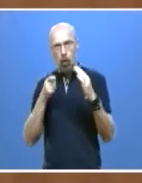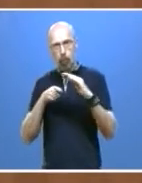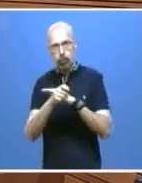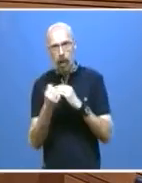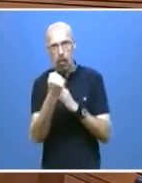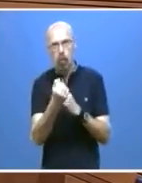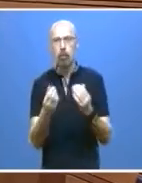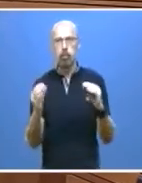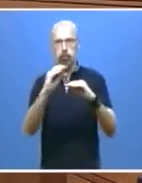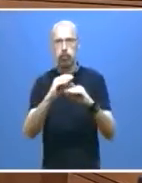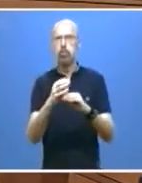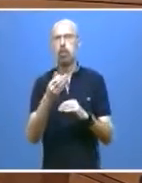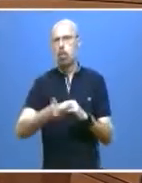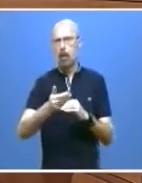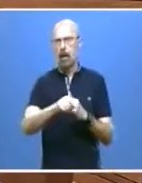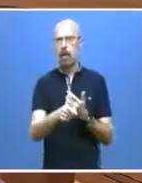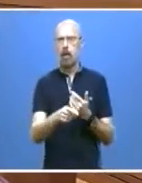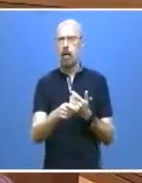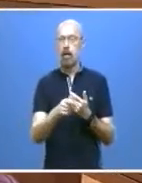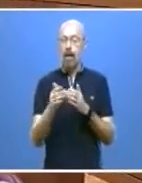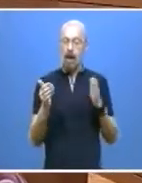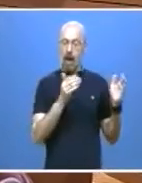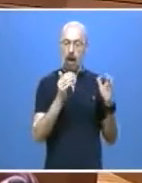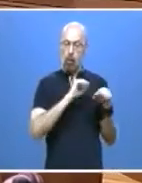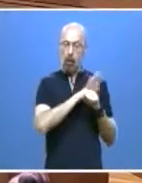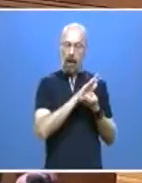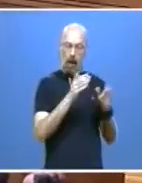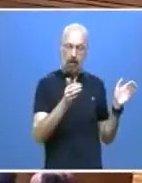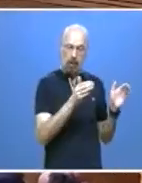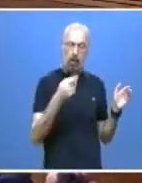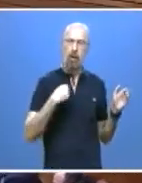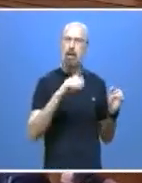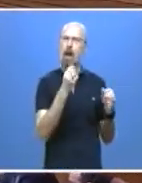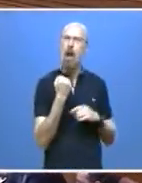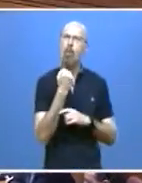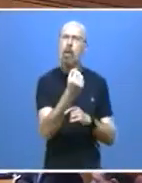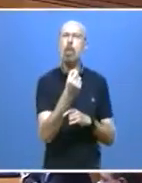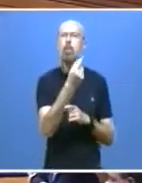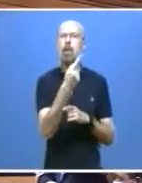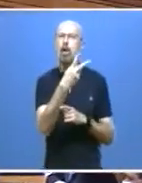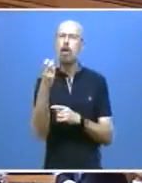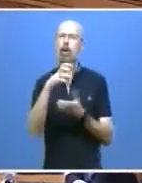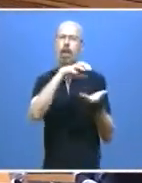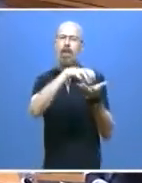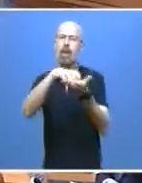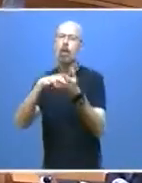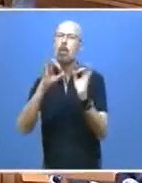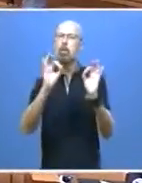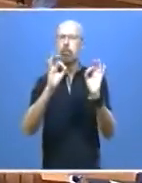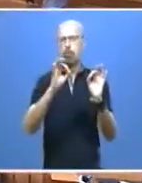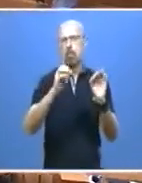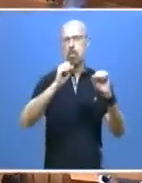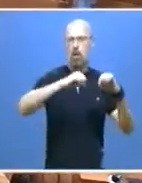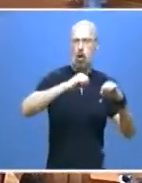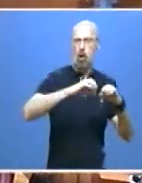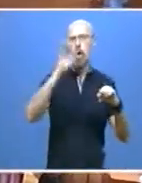hemos monitorizado y apoyado 1.200 centros de personas mayores y de personas con discapacidad.